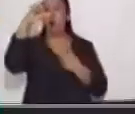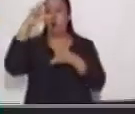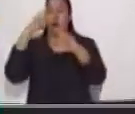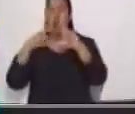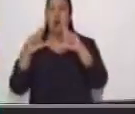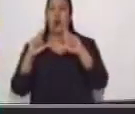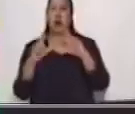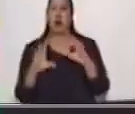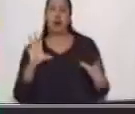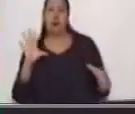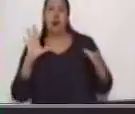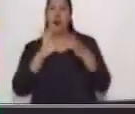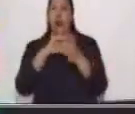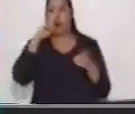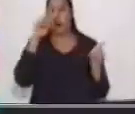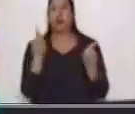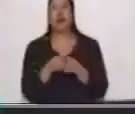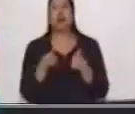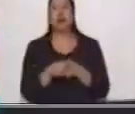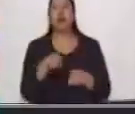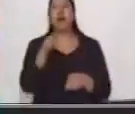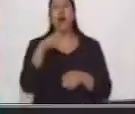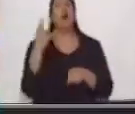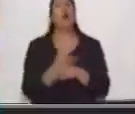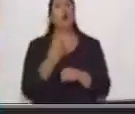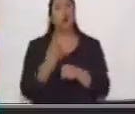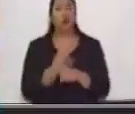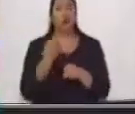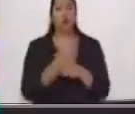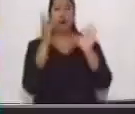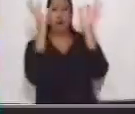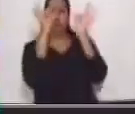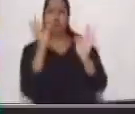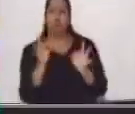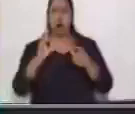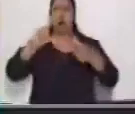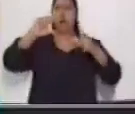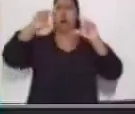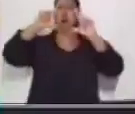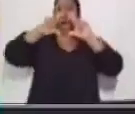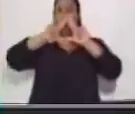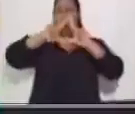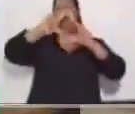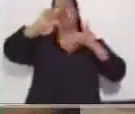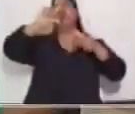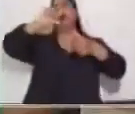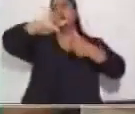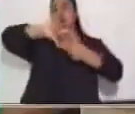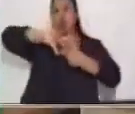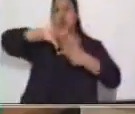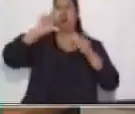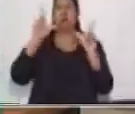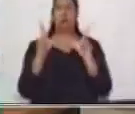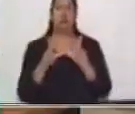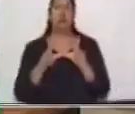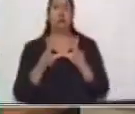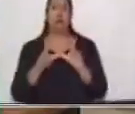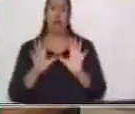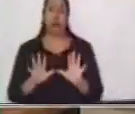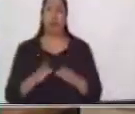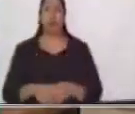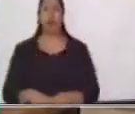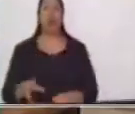jerárquica y debe utilizarse figuras geométricas. Ahora vas a ver qué sucede cuando no utilizamos figuras geométricas.